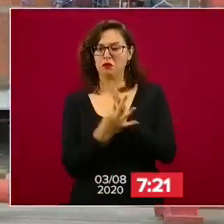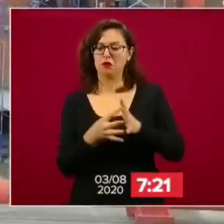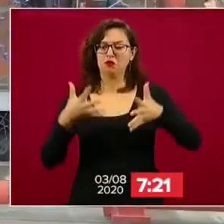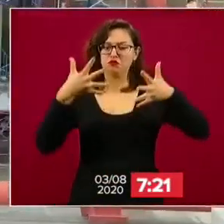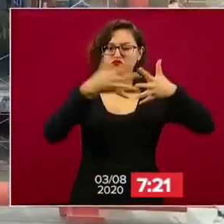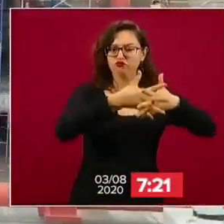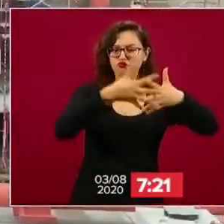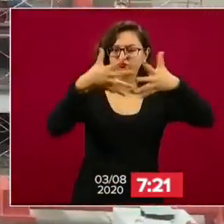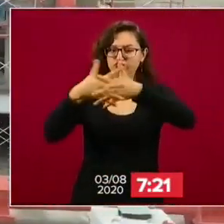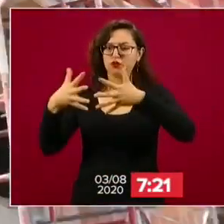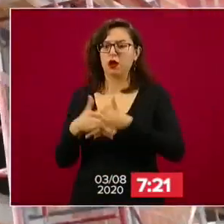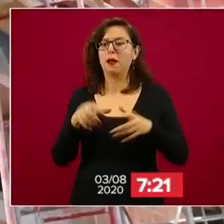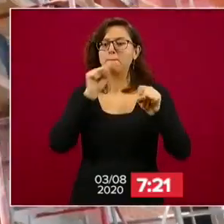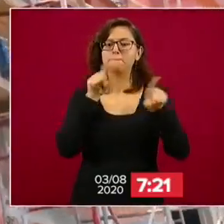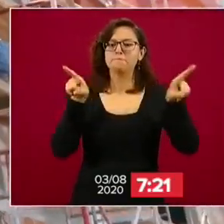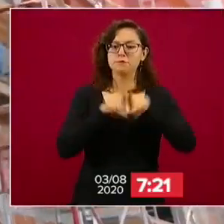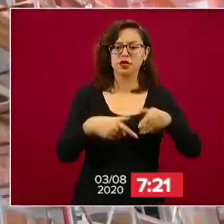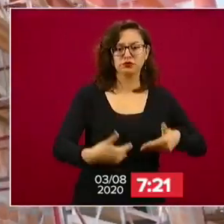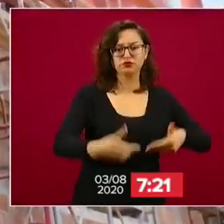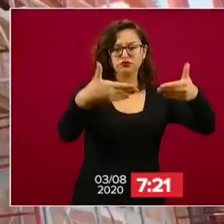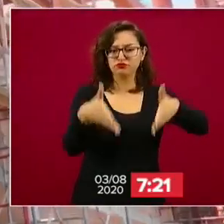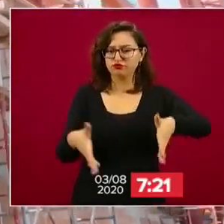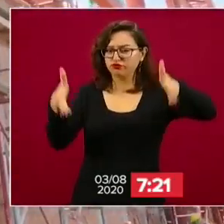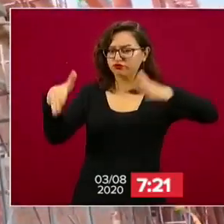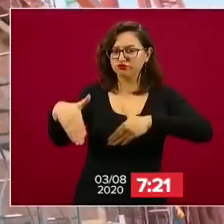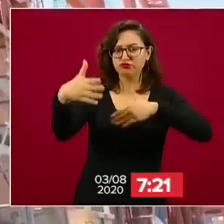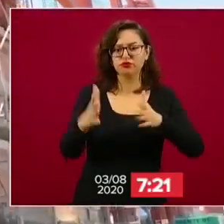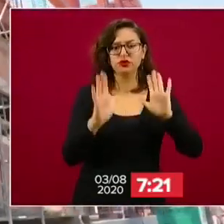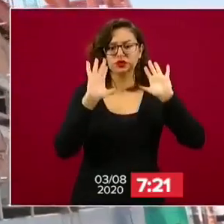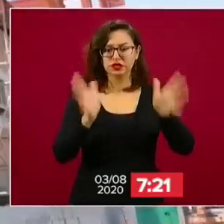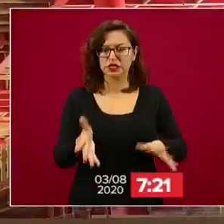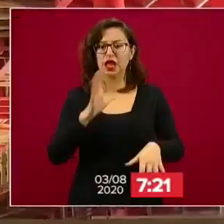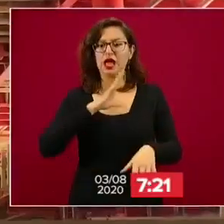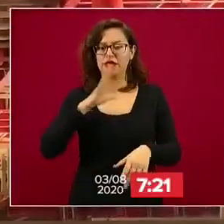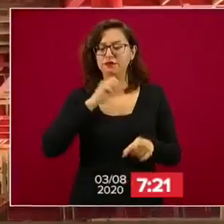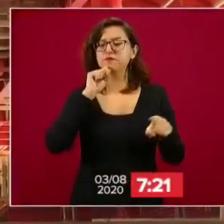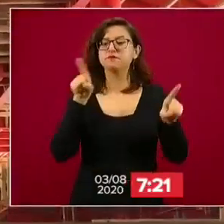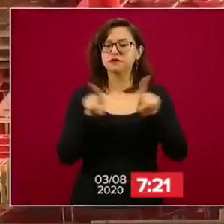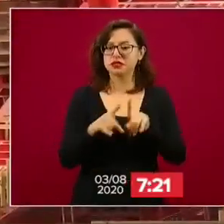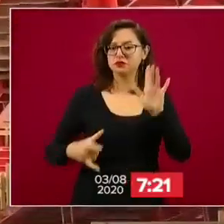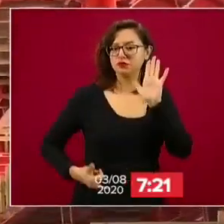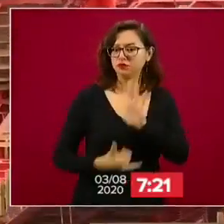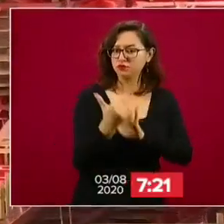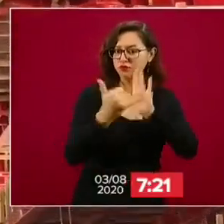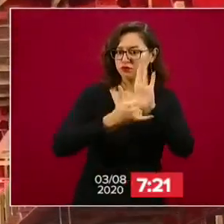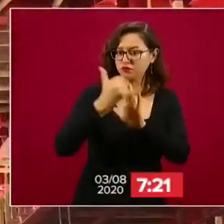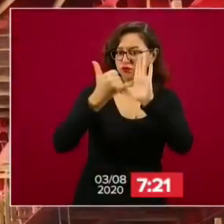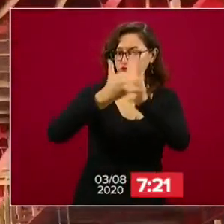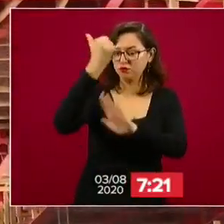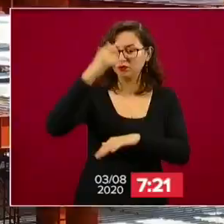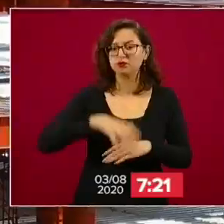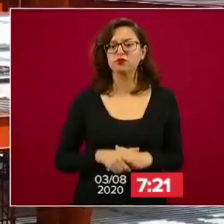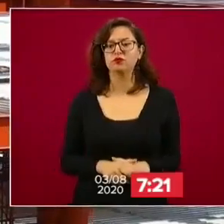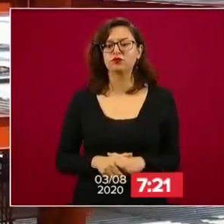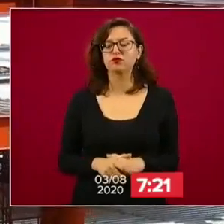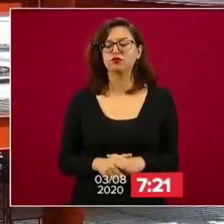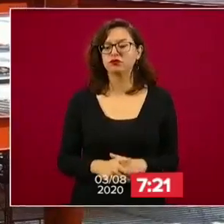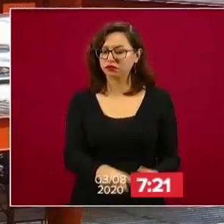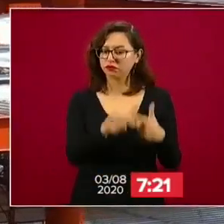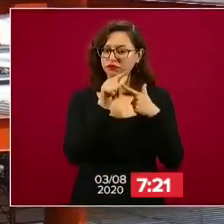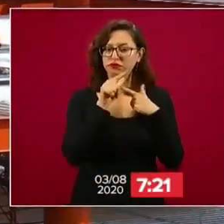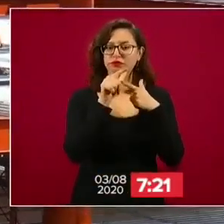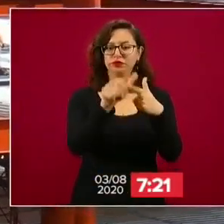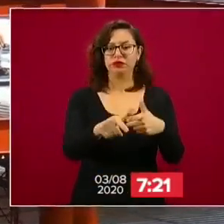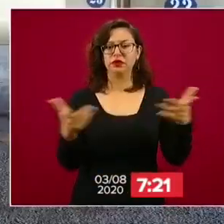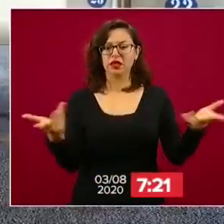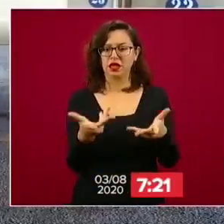colocación de muros divisorios y perimetrales, así como el revestimiento rústico en muros de las salas de última espera. Se continúa con la